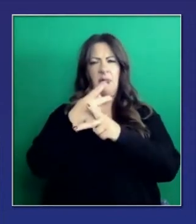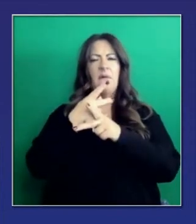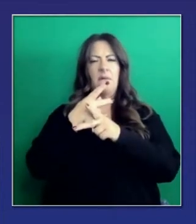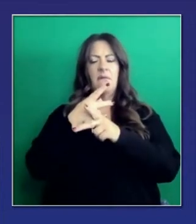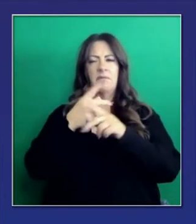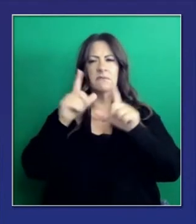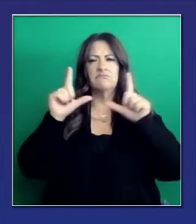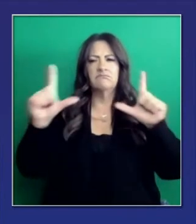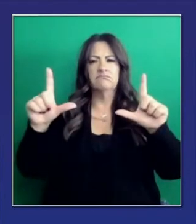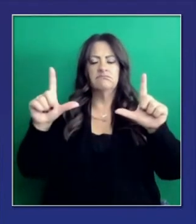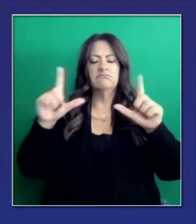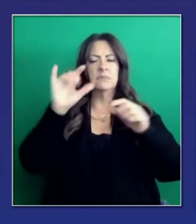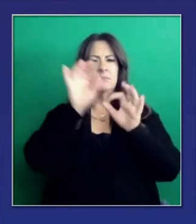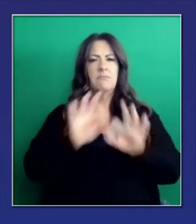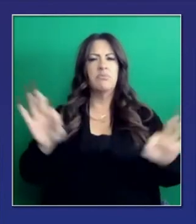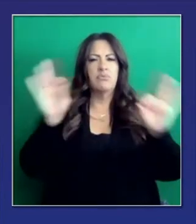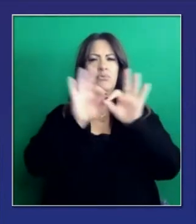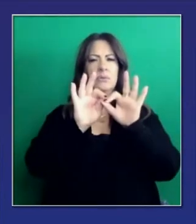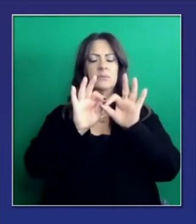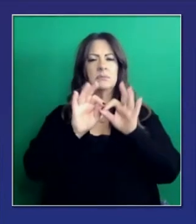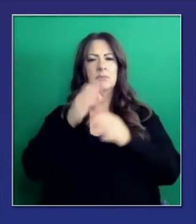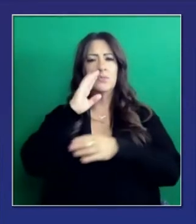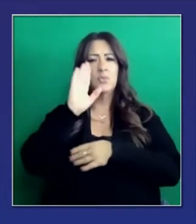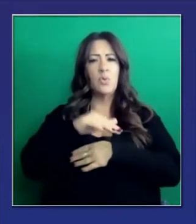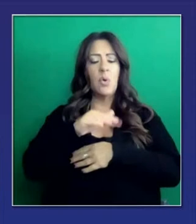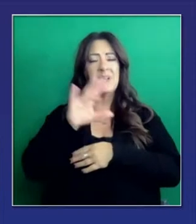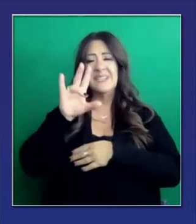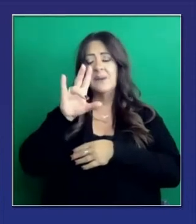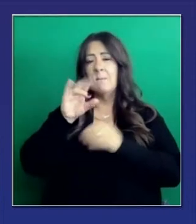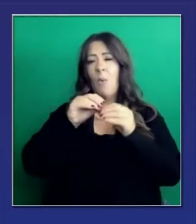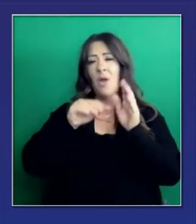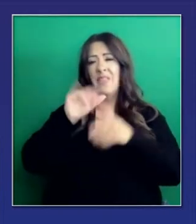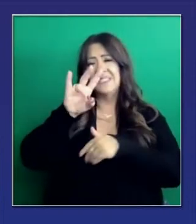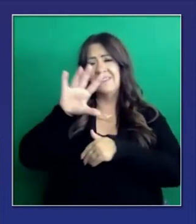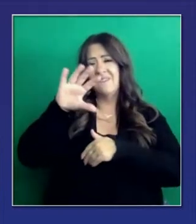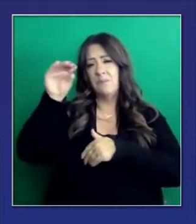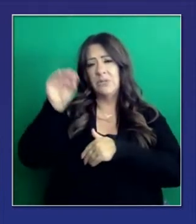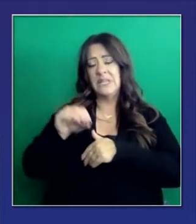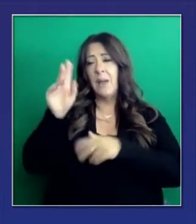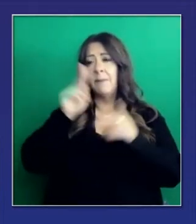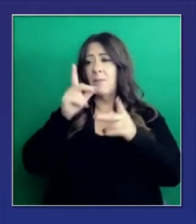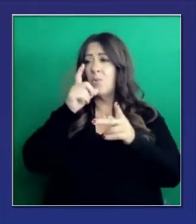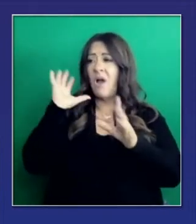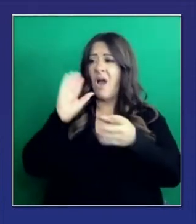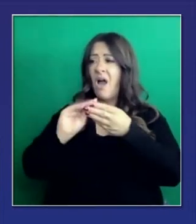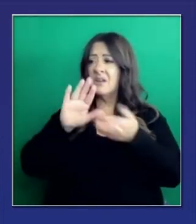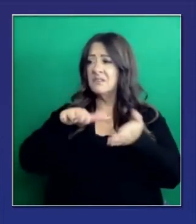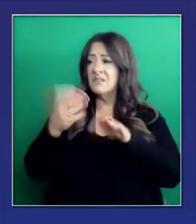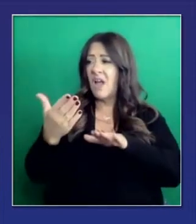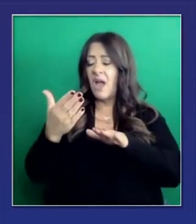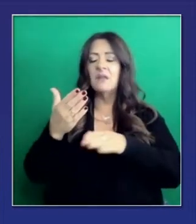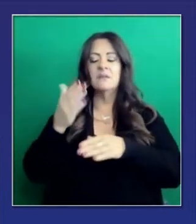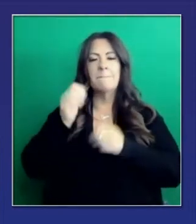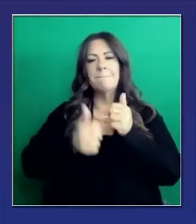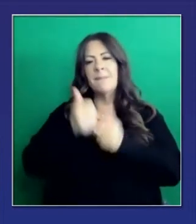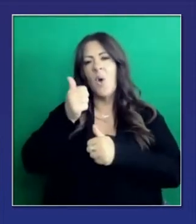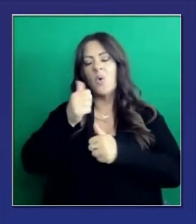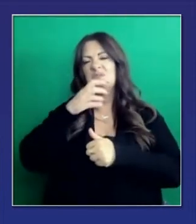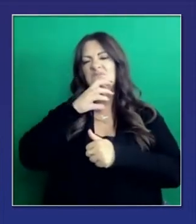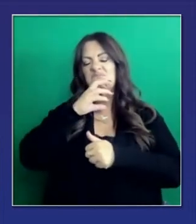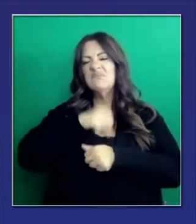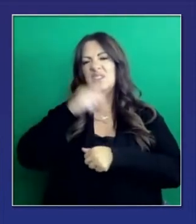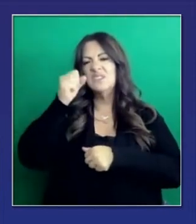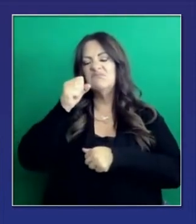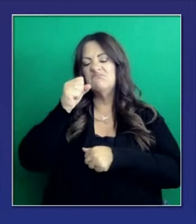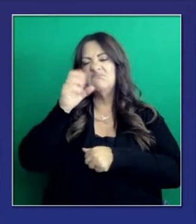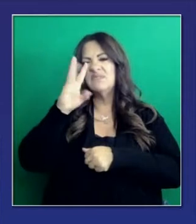años y más, recuerden, 75% de las muertes están reflejadas en personas que tienen 65 años o más. Queremos que los trabajadores de